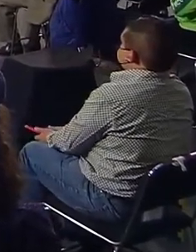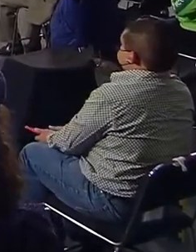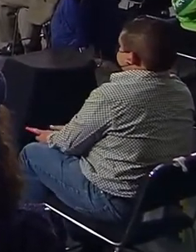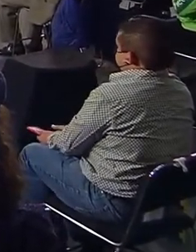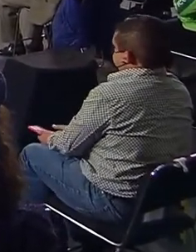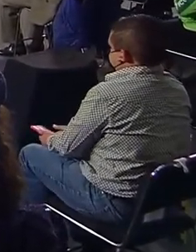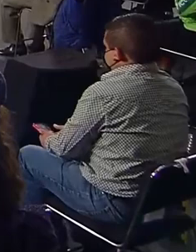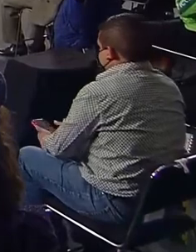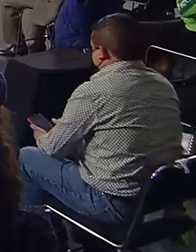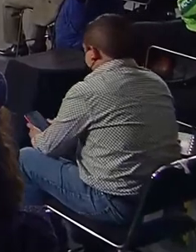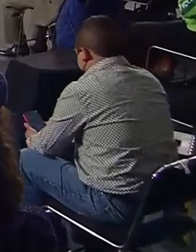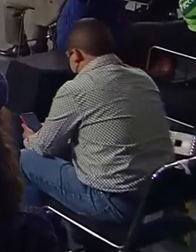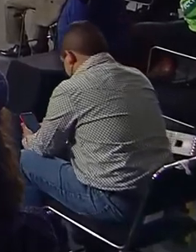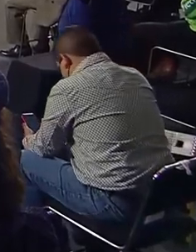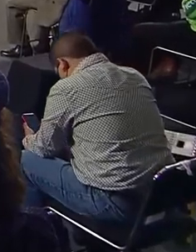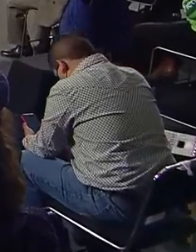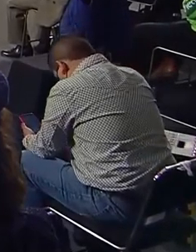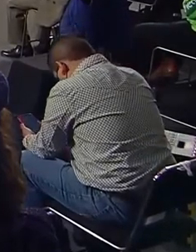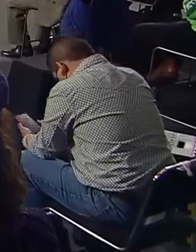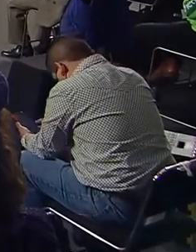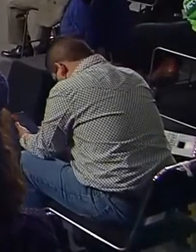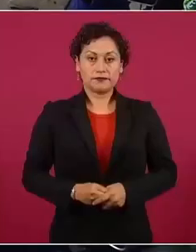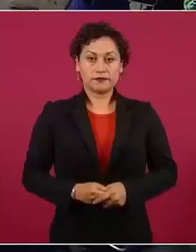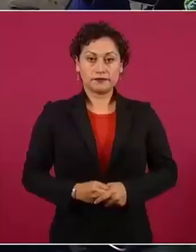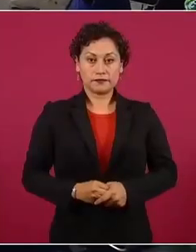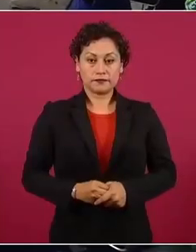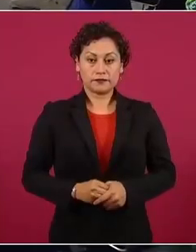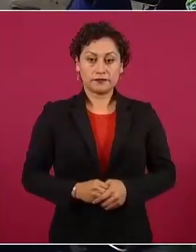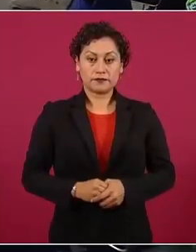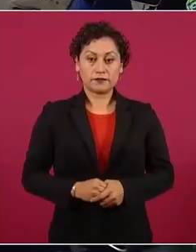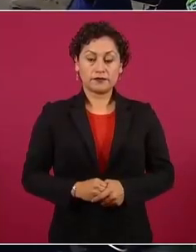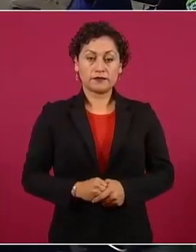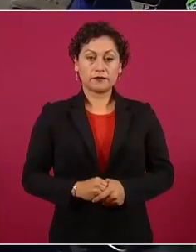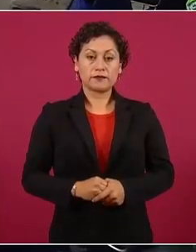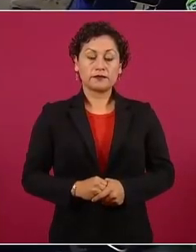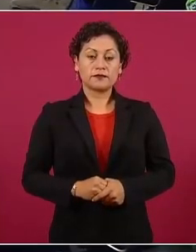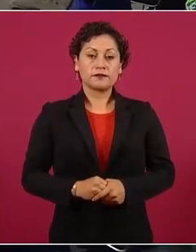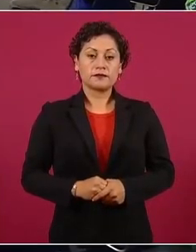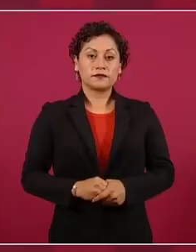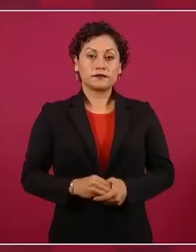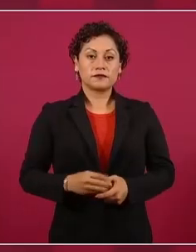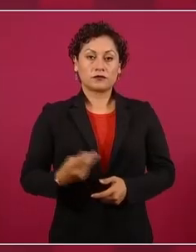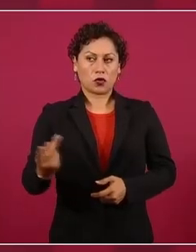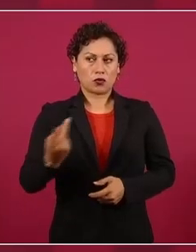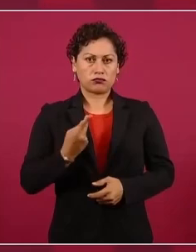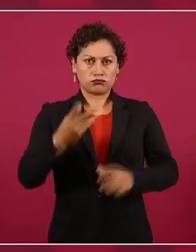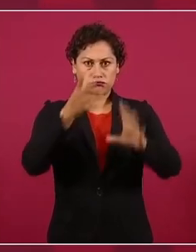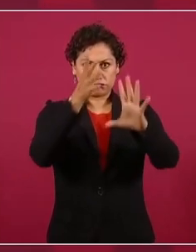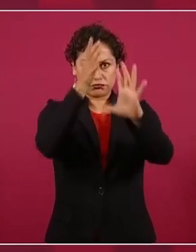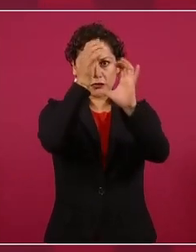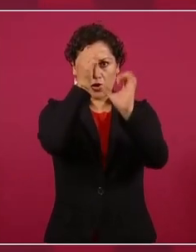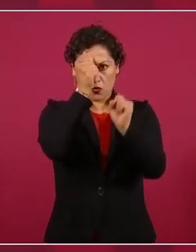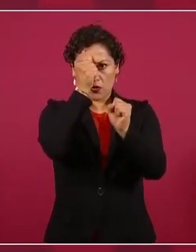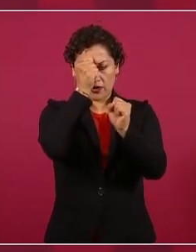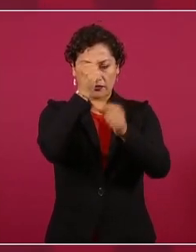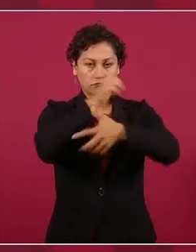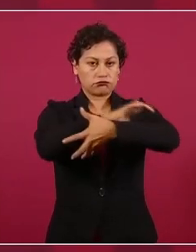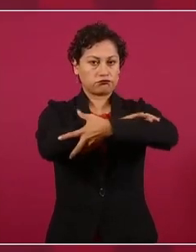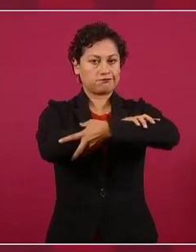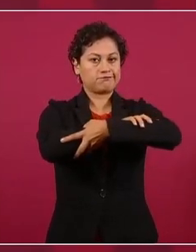y estamos las partes de acuerdo en fortalecer nuestras relaciones,